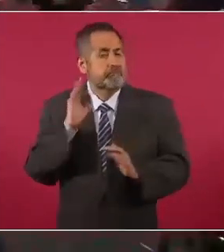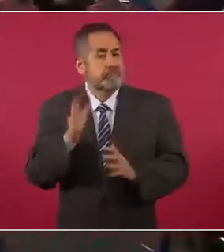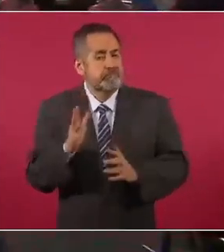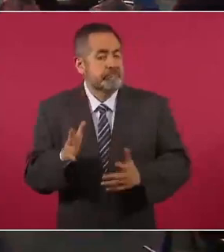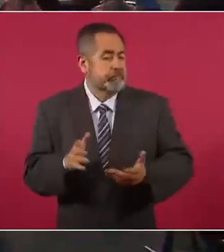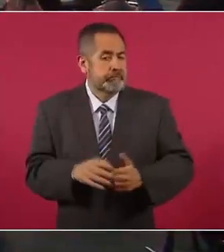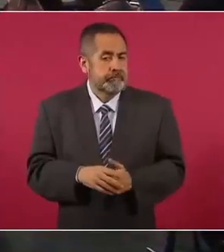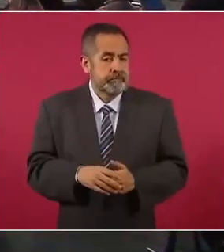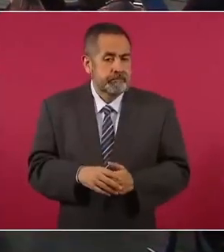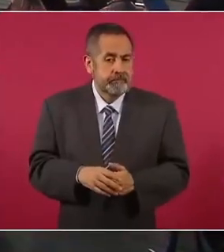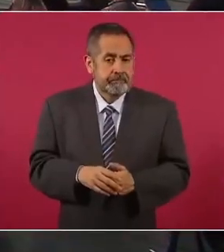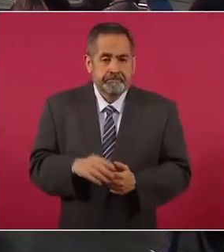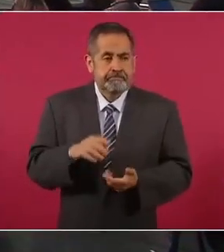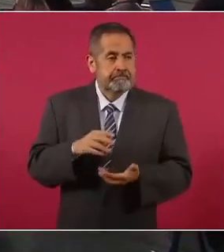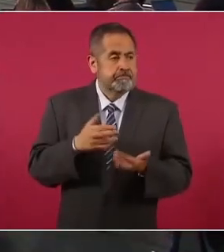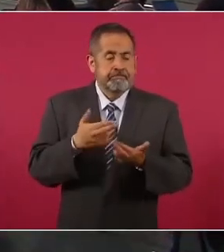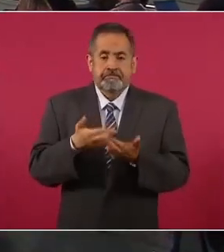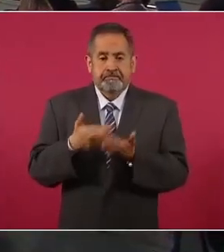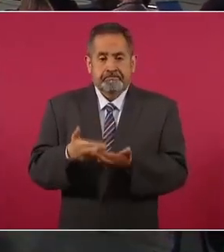cuánto ha rendido,